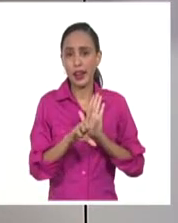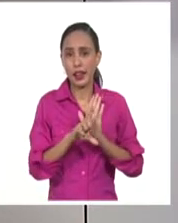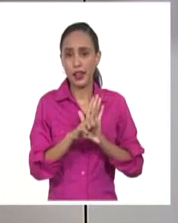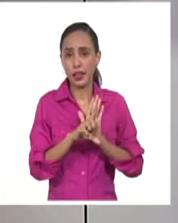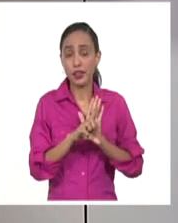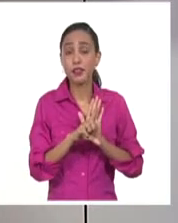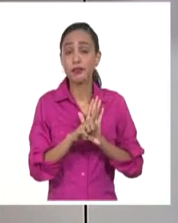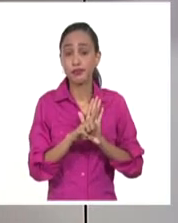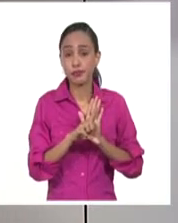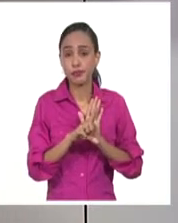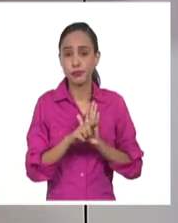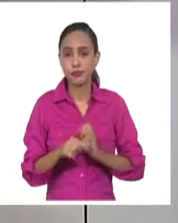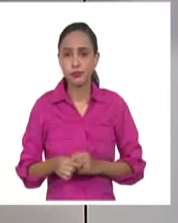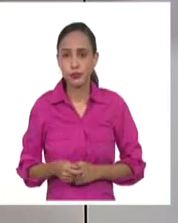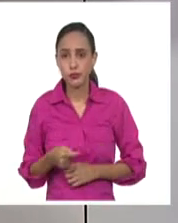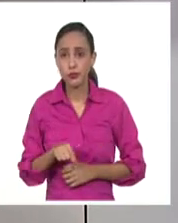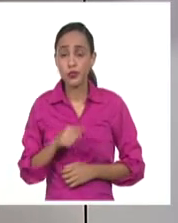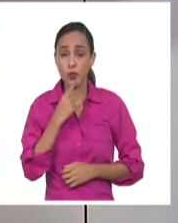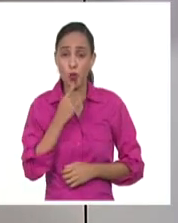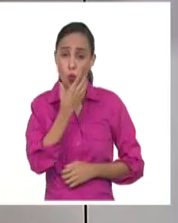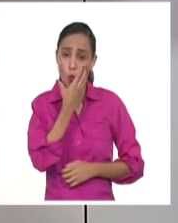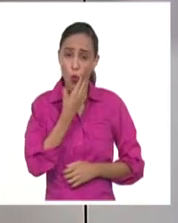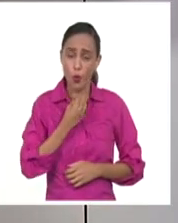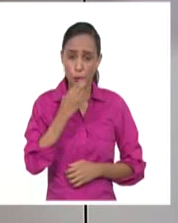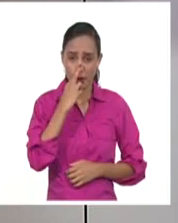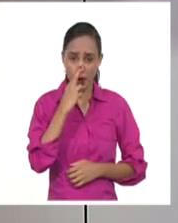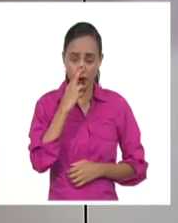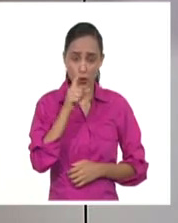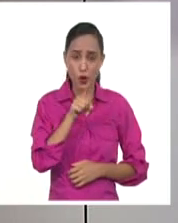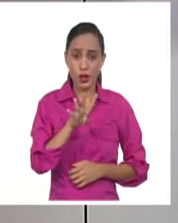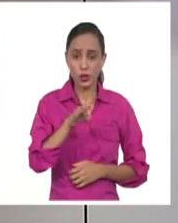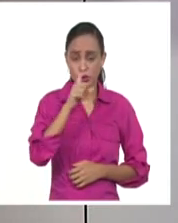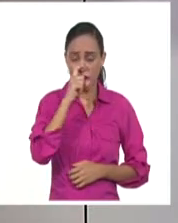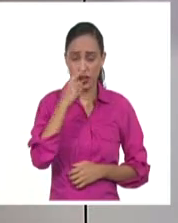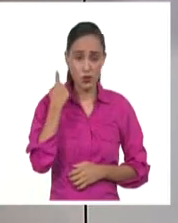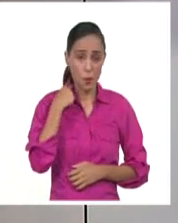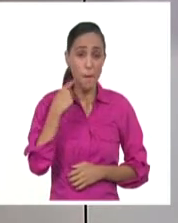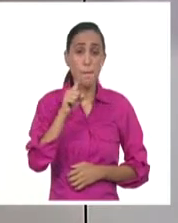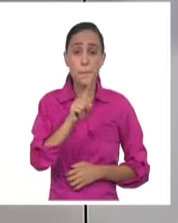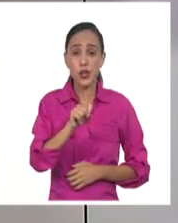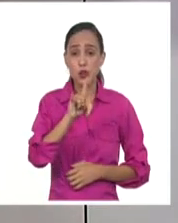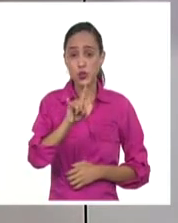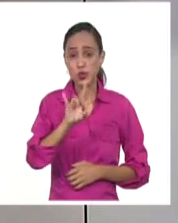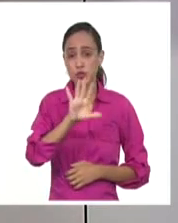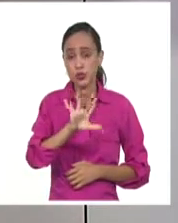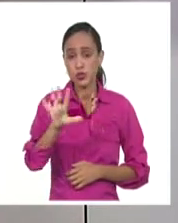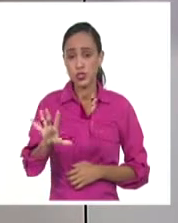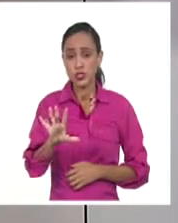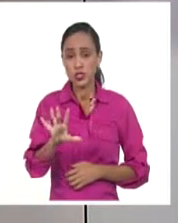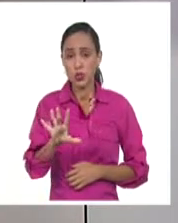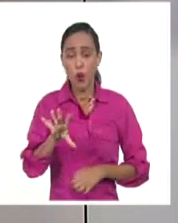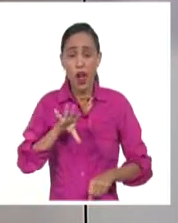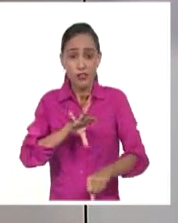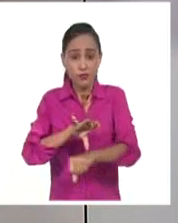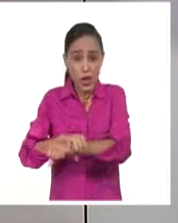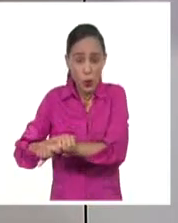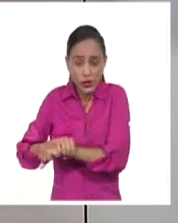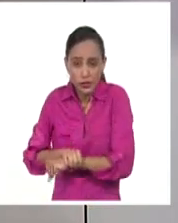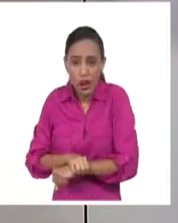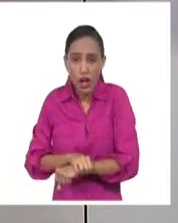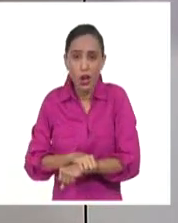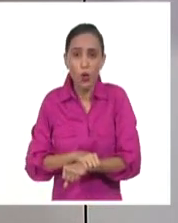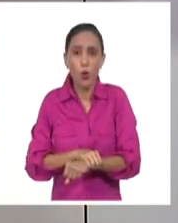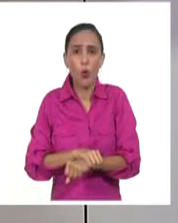Till, un adolescente negro de 14 años que en 1955 fue secuestrado, golpeado y baleado en la